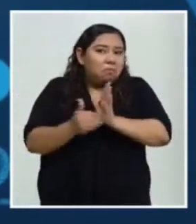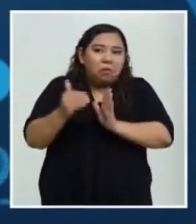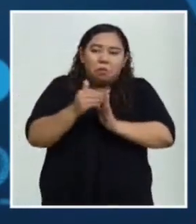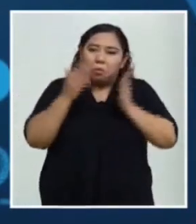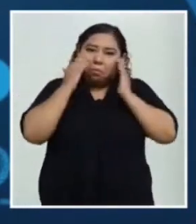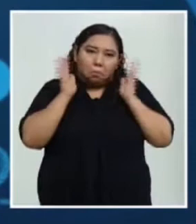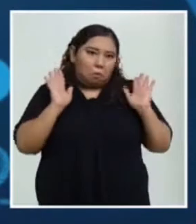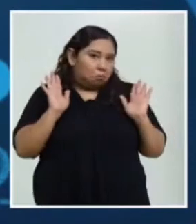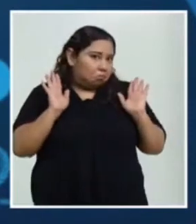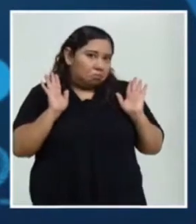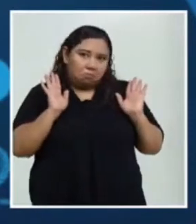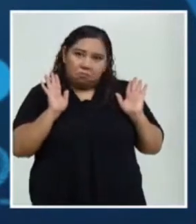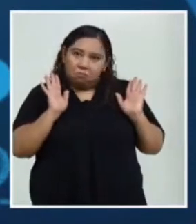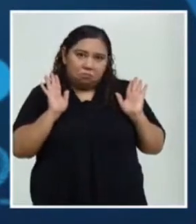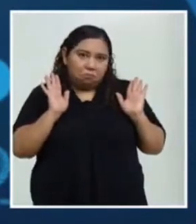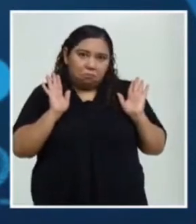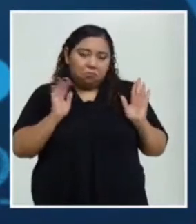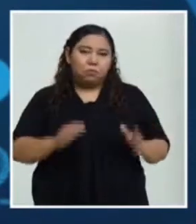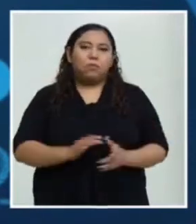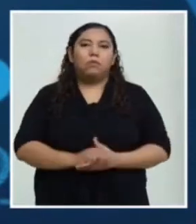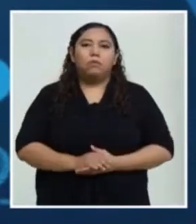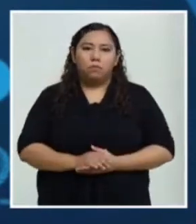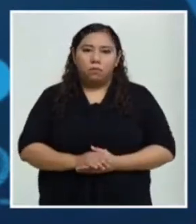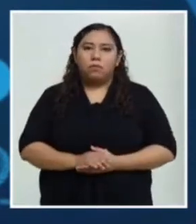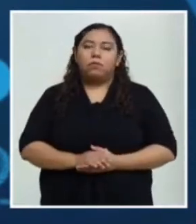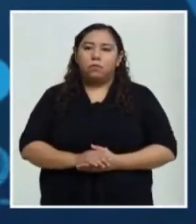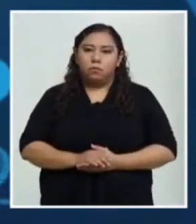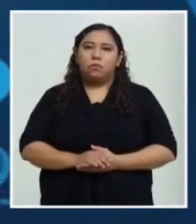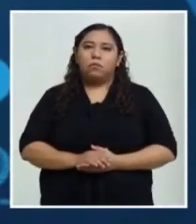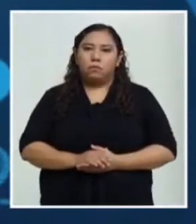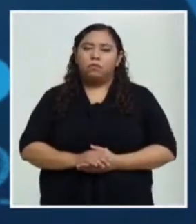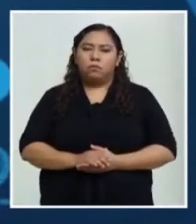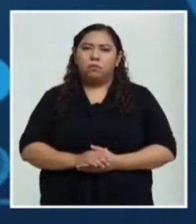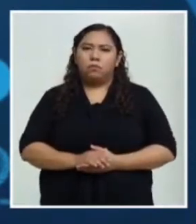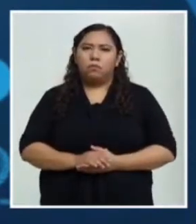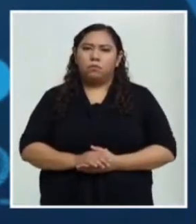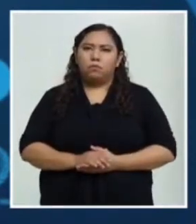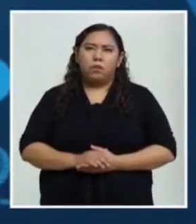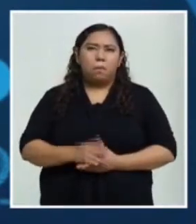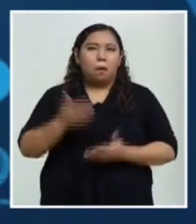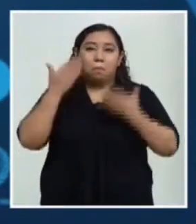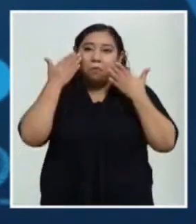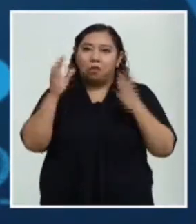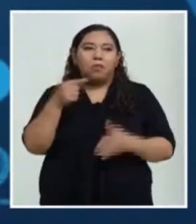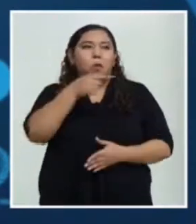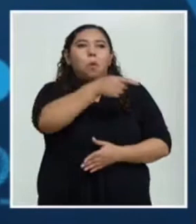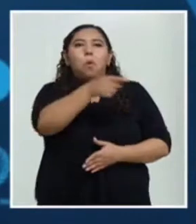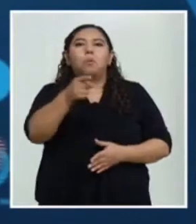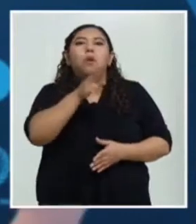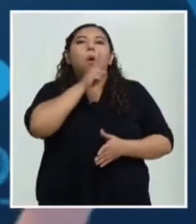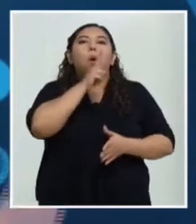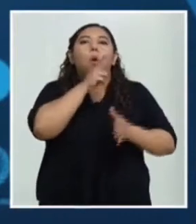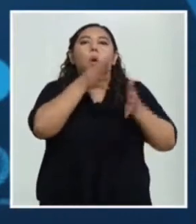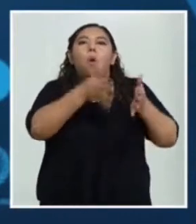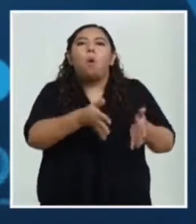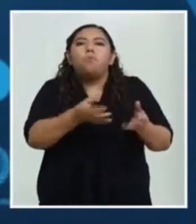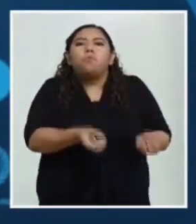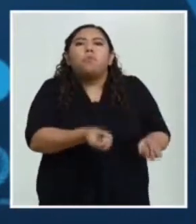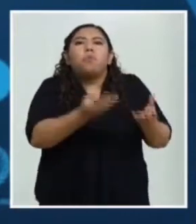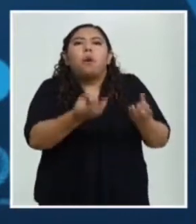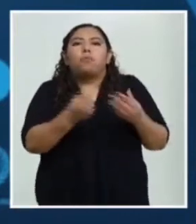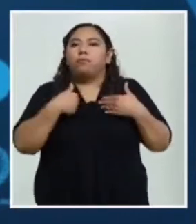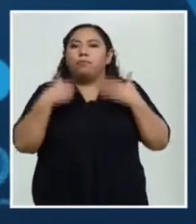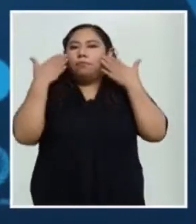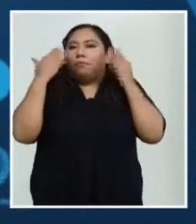son como 10 millones, es fácil de tener la cuenta. Si son todas las vacunas